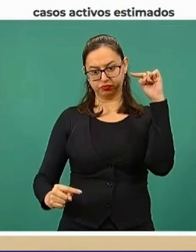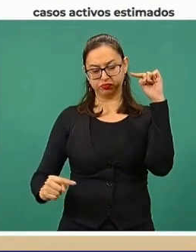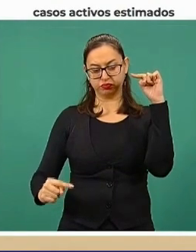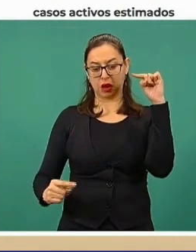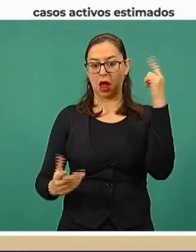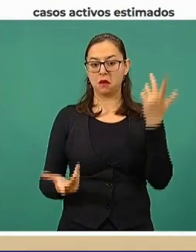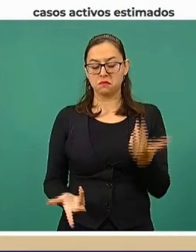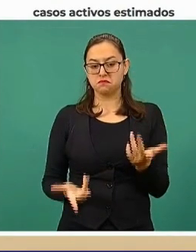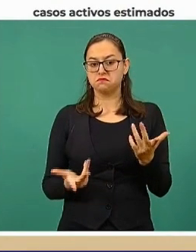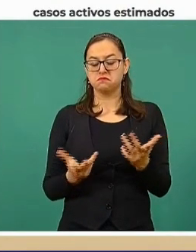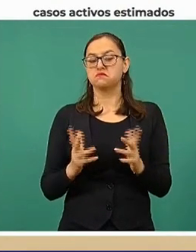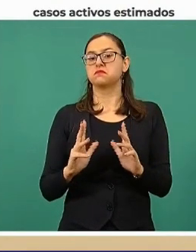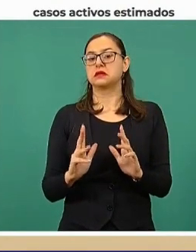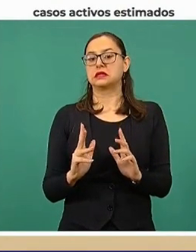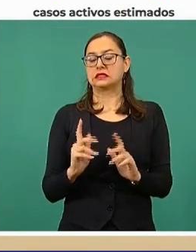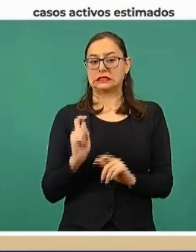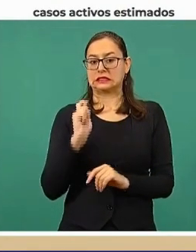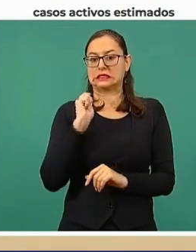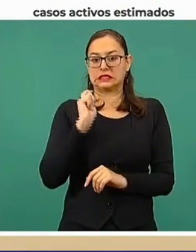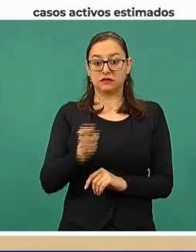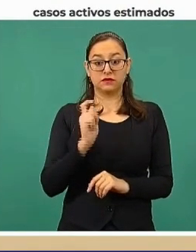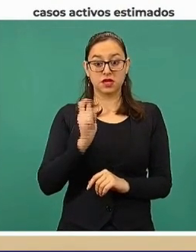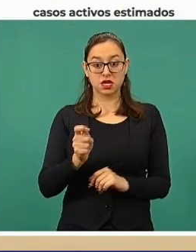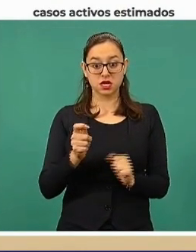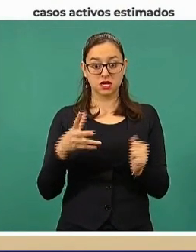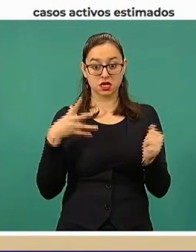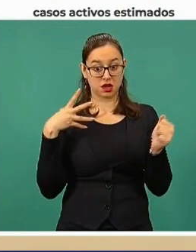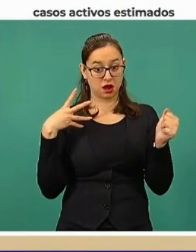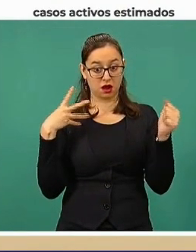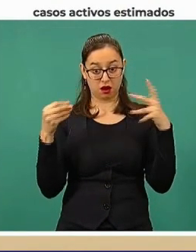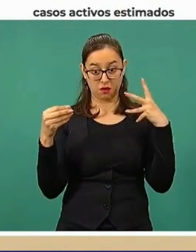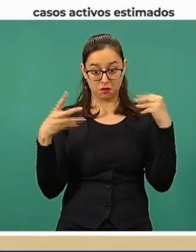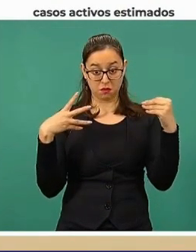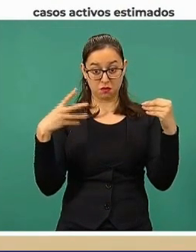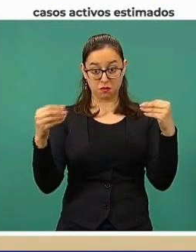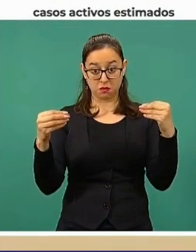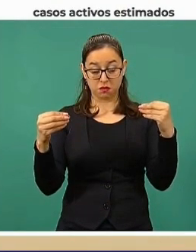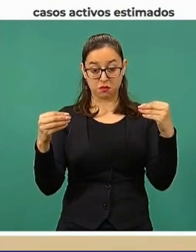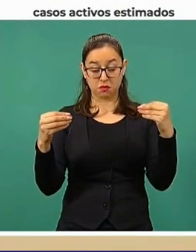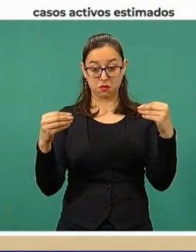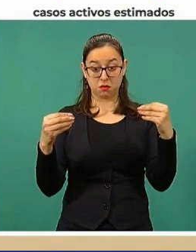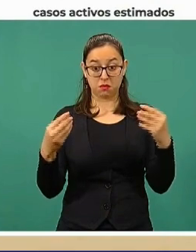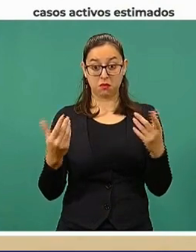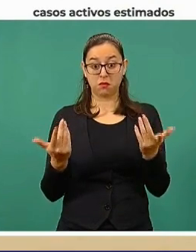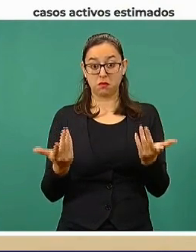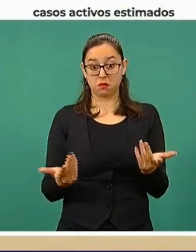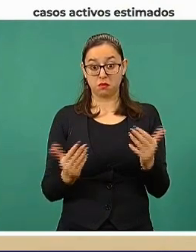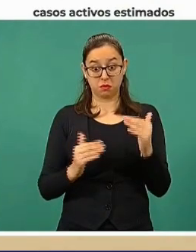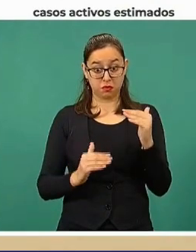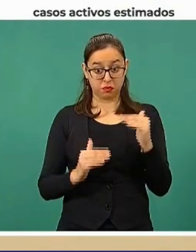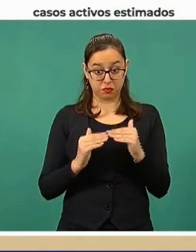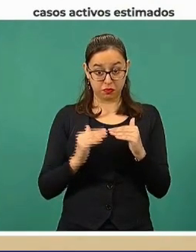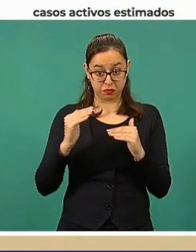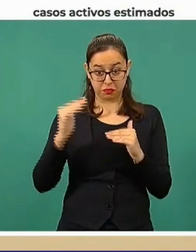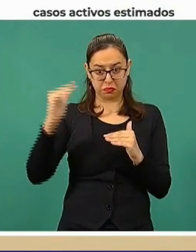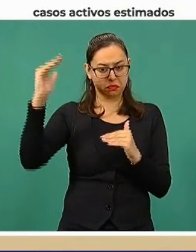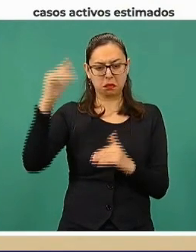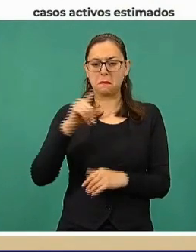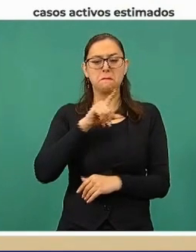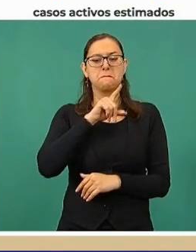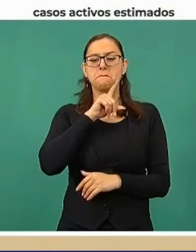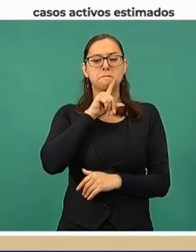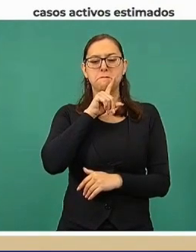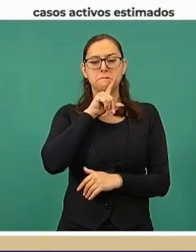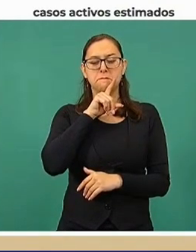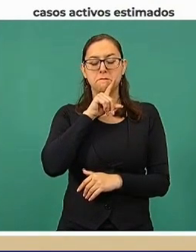no hay todavía una tendencia generalizada a la alza. En algunas entidades